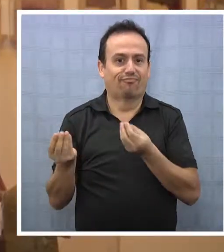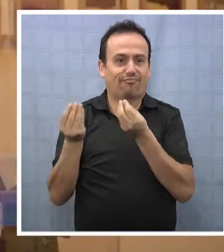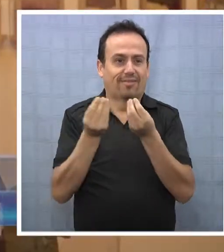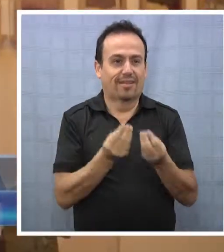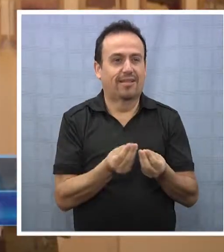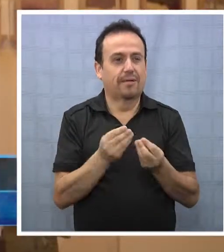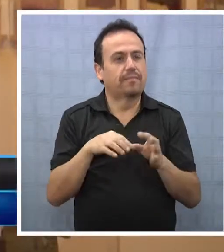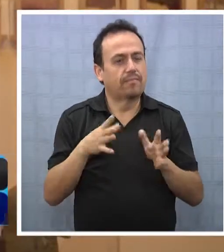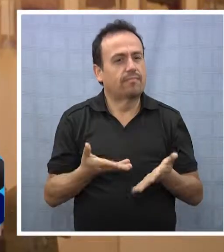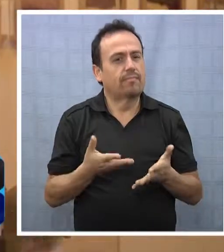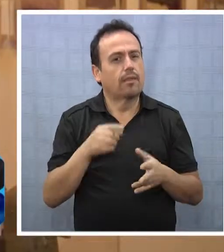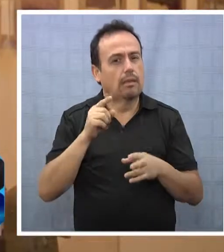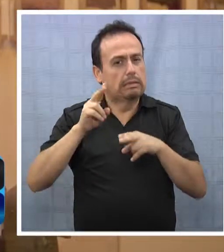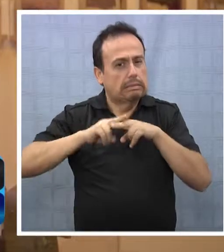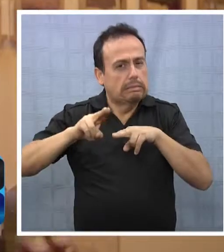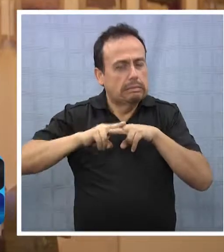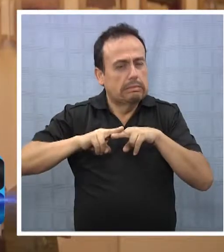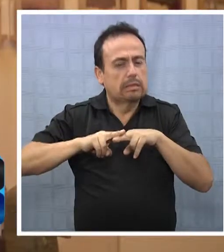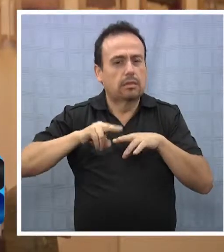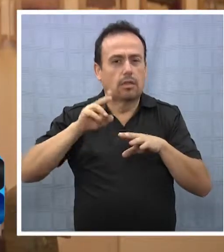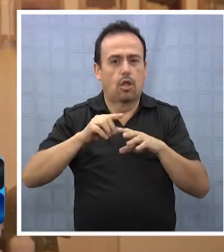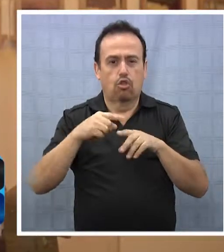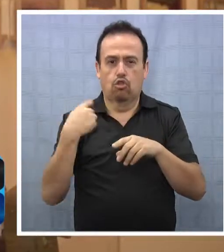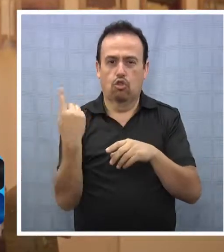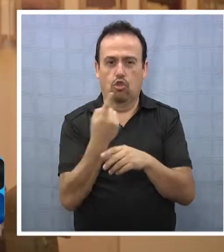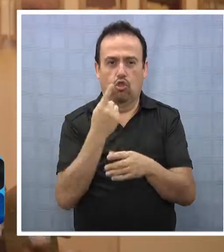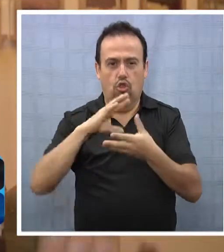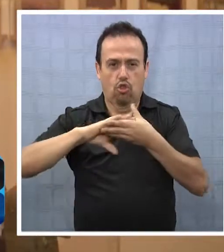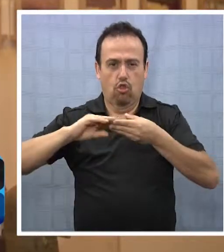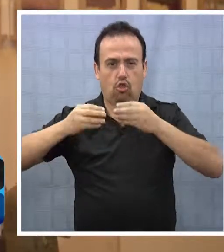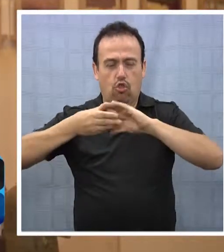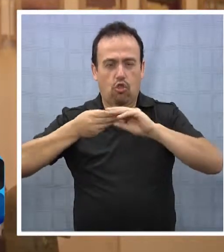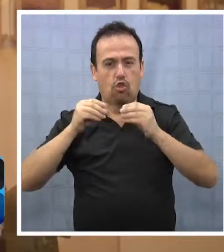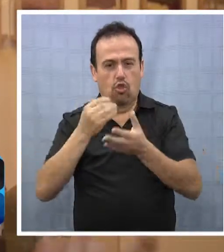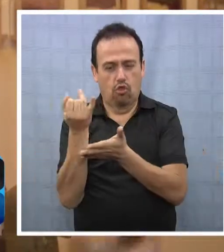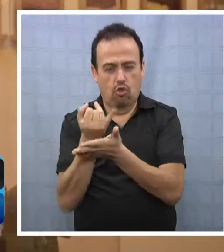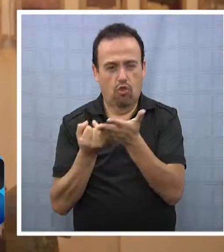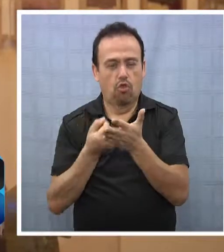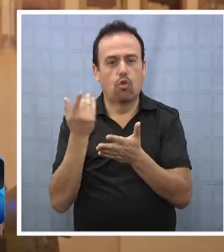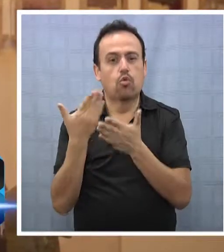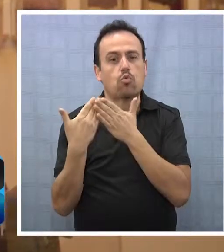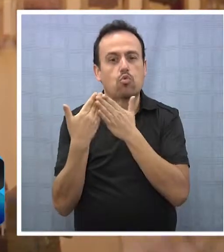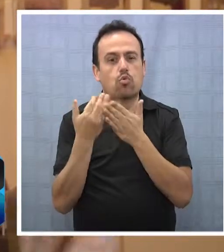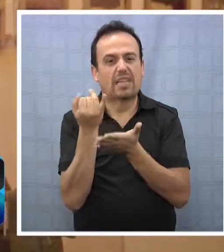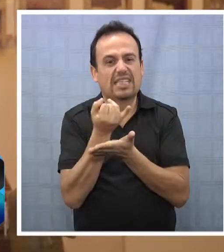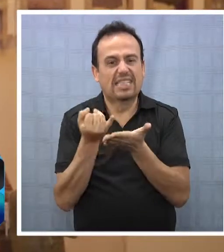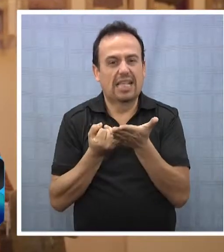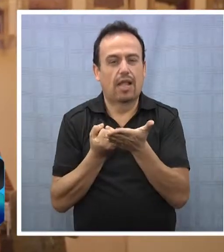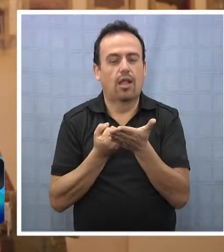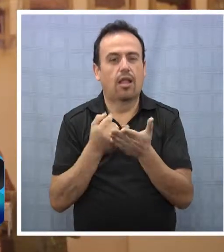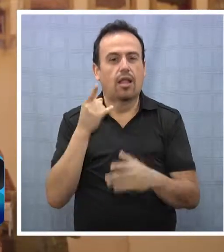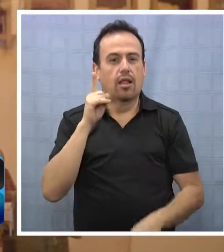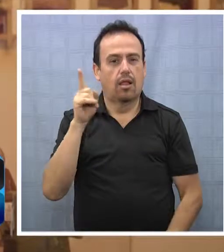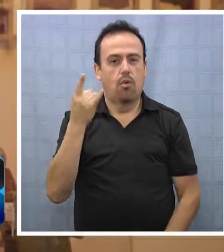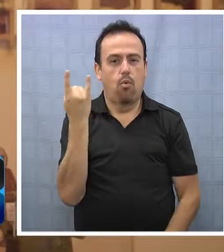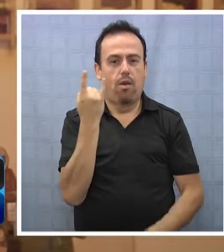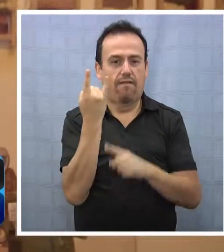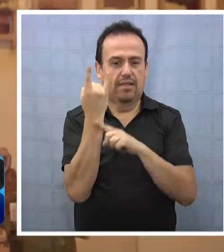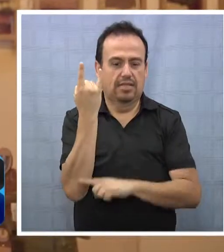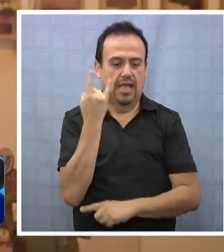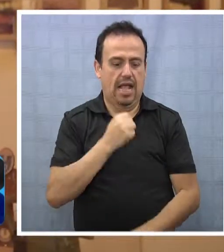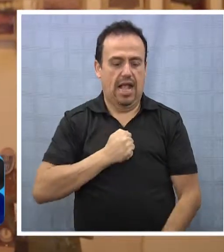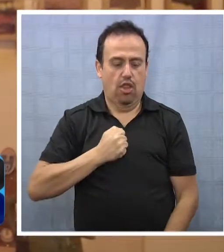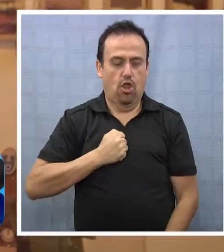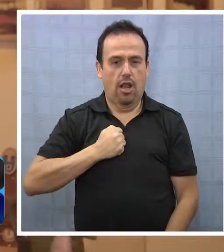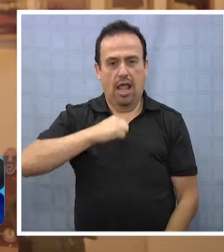parte de lo que está acá es creación colectiva de los artesanos y los diseñadores y los estudiantes de diseño de la Universidad Católica